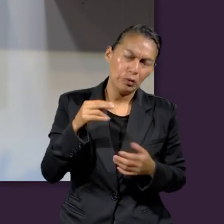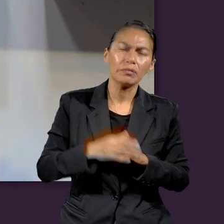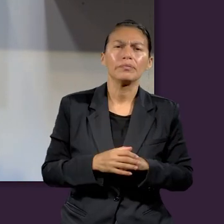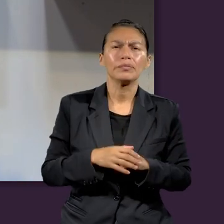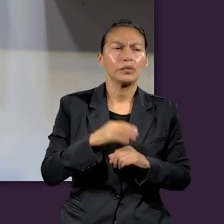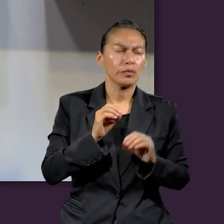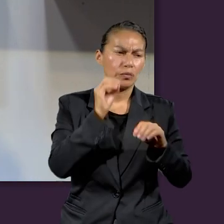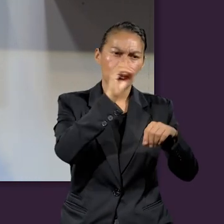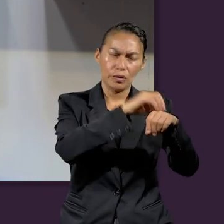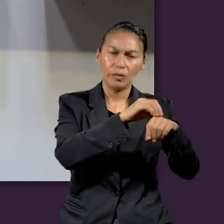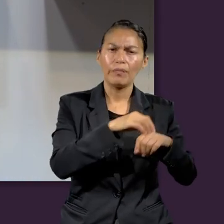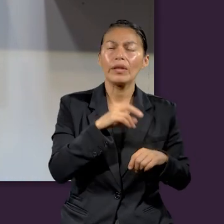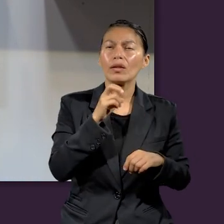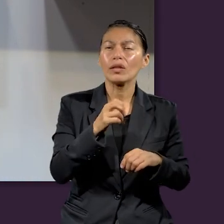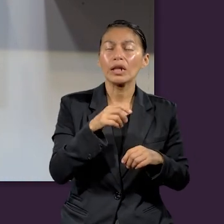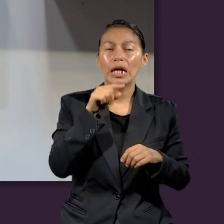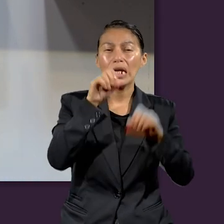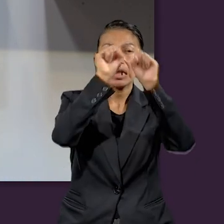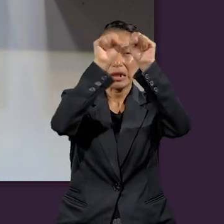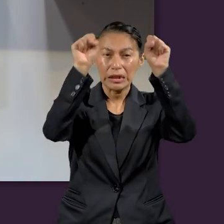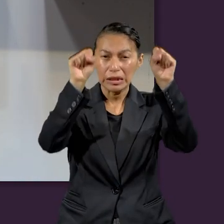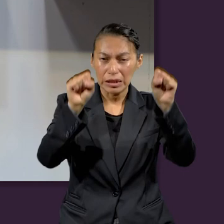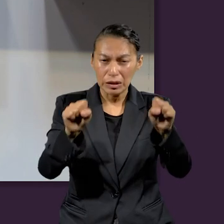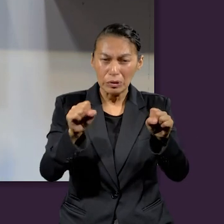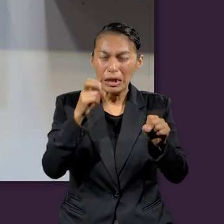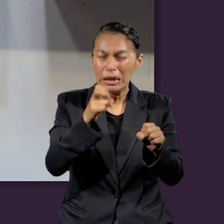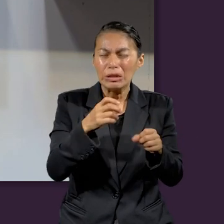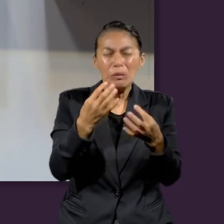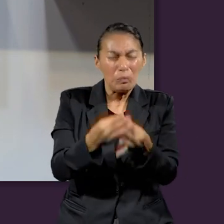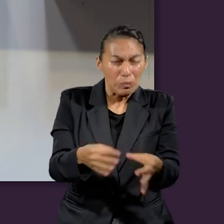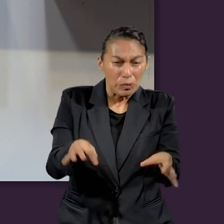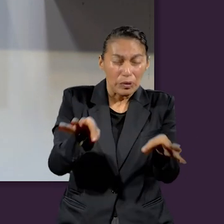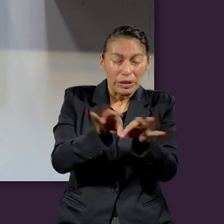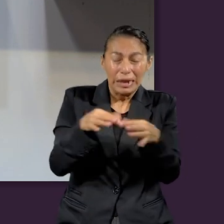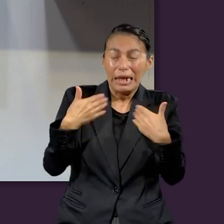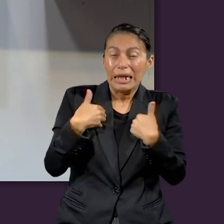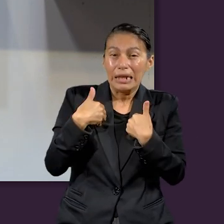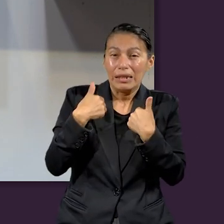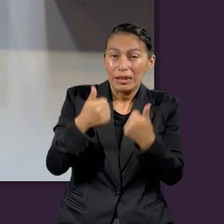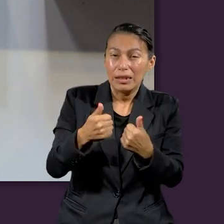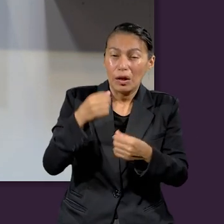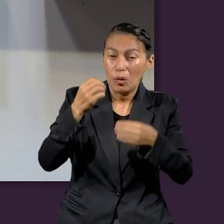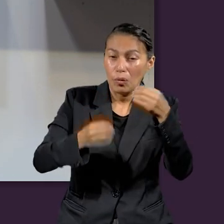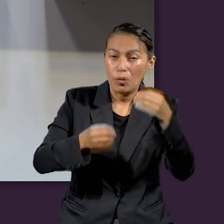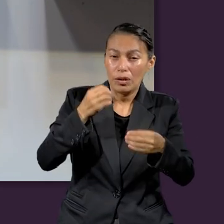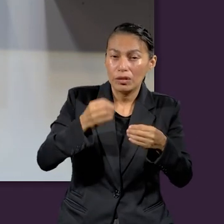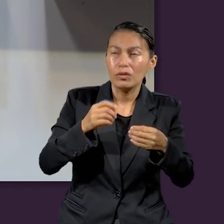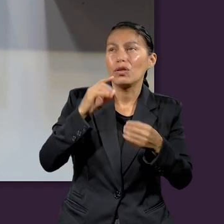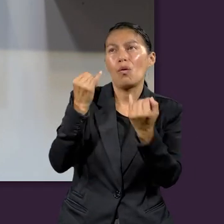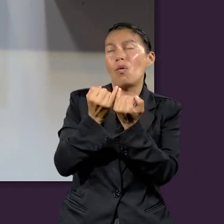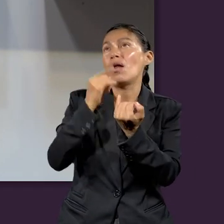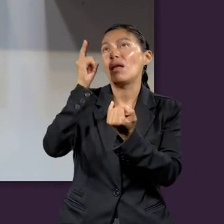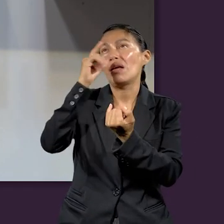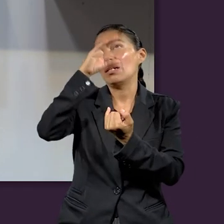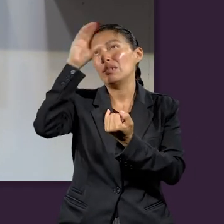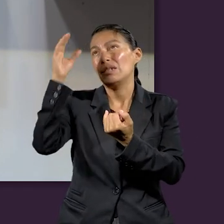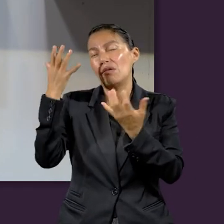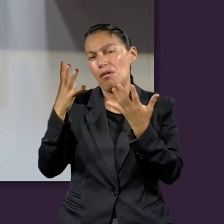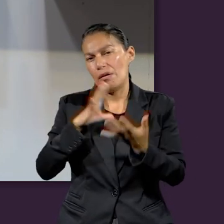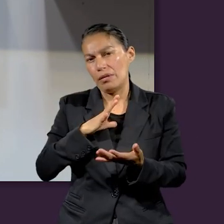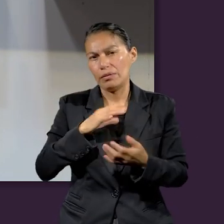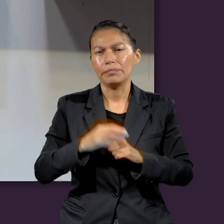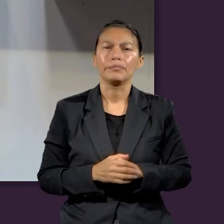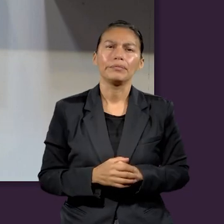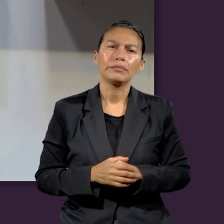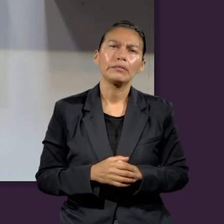decimos a ellos. Y es interesante cómo el santuario hebreo nos enseña este asunto de la importancia de entender lo que pasa en el día del